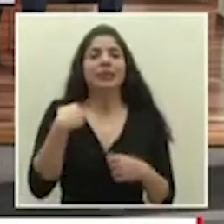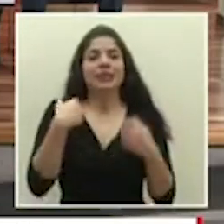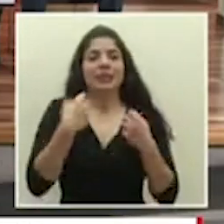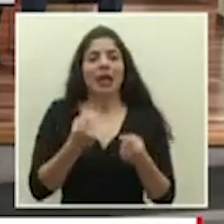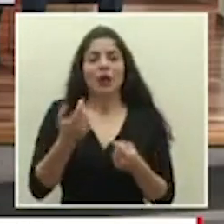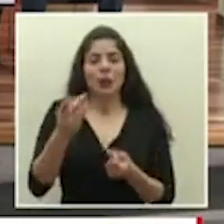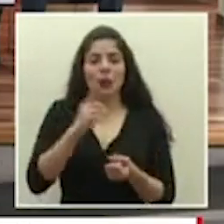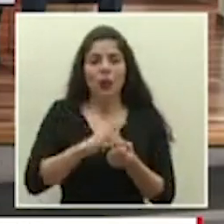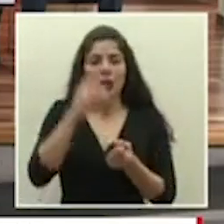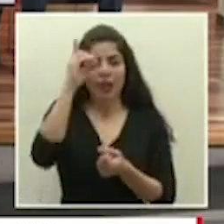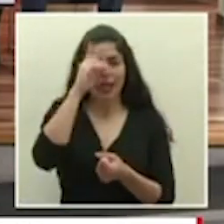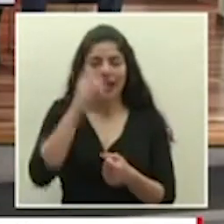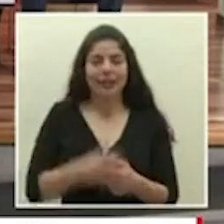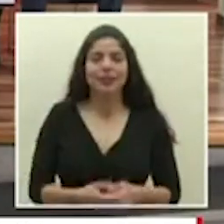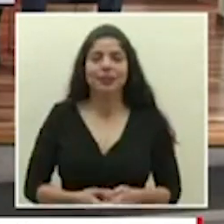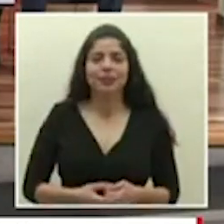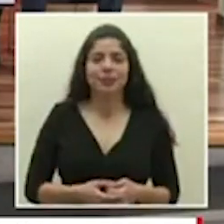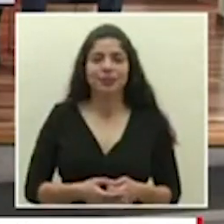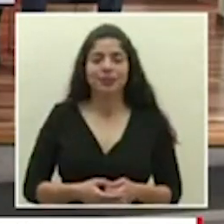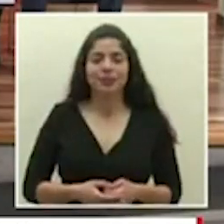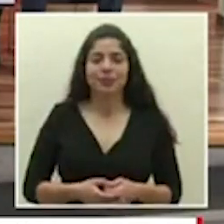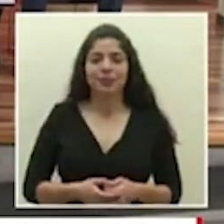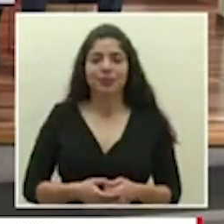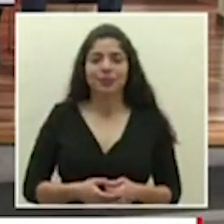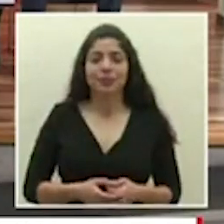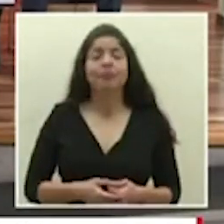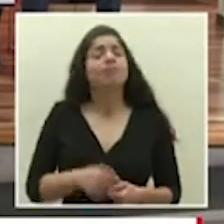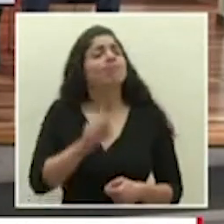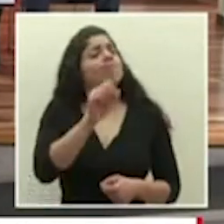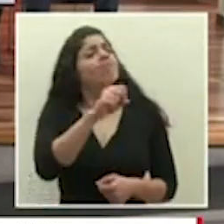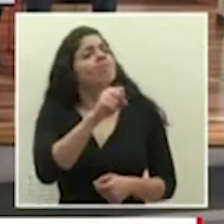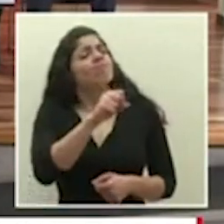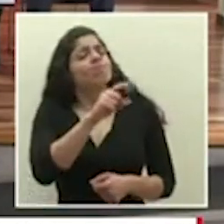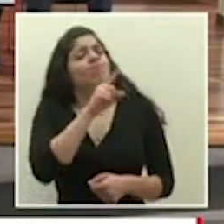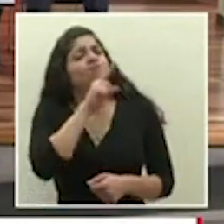doctor daniel salas si en realidad